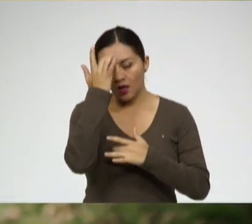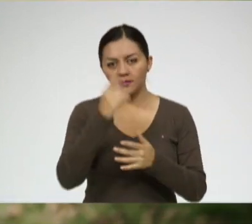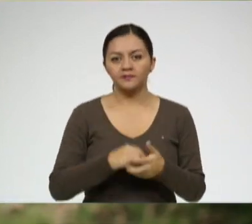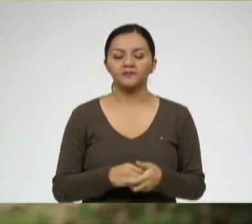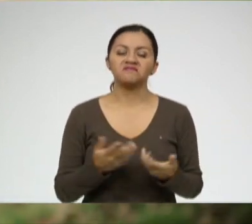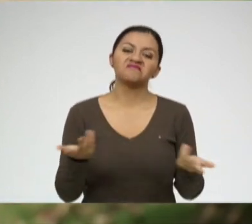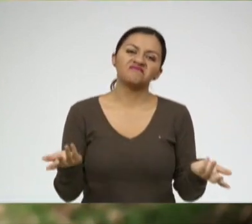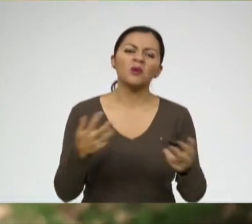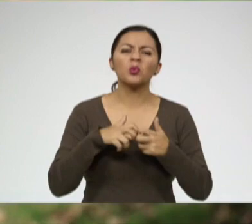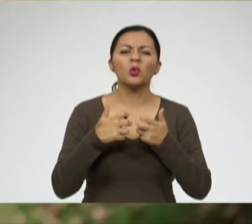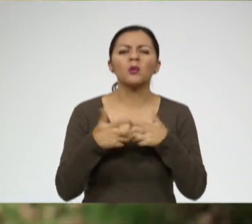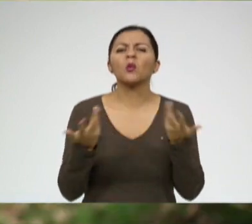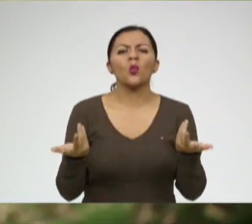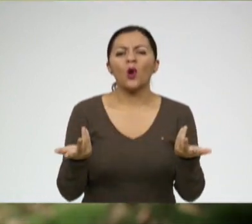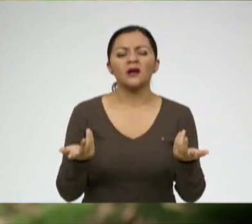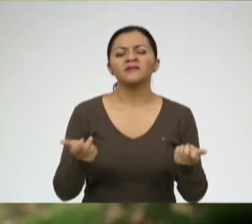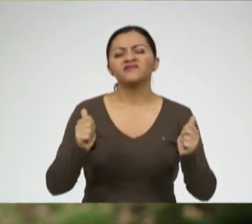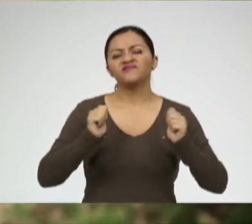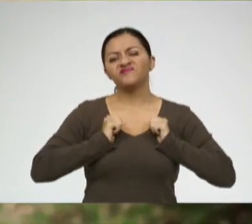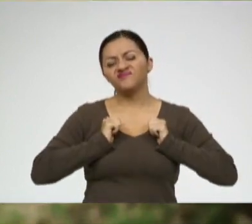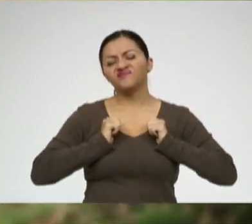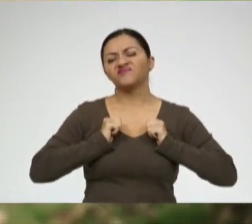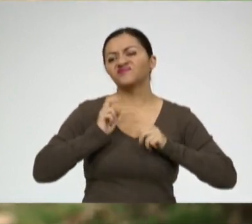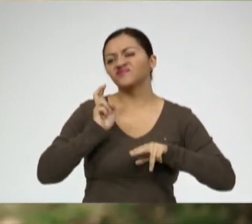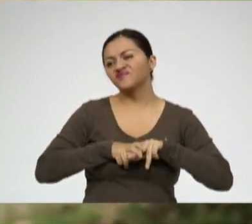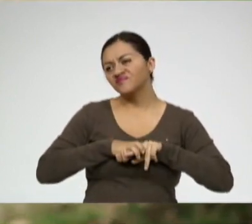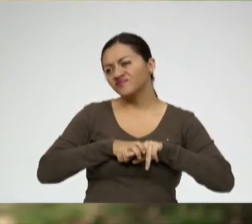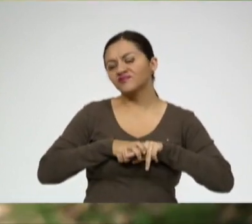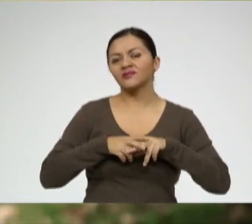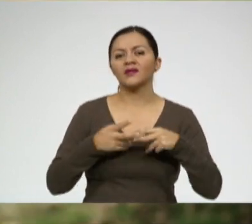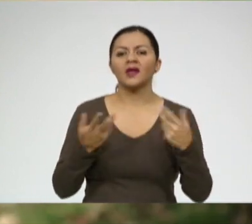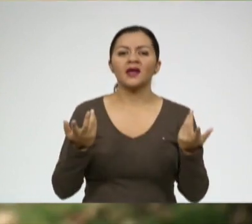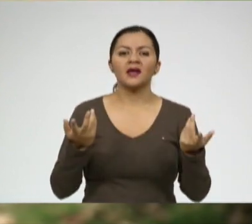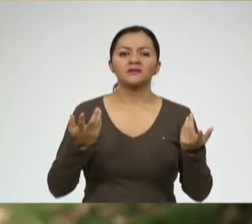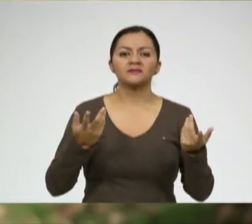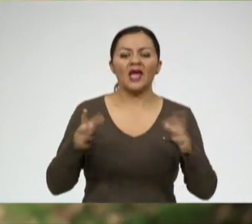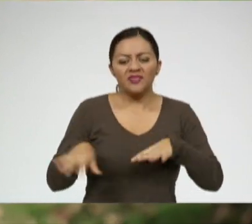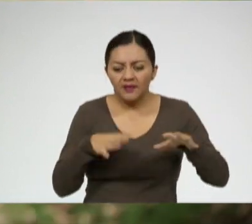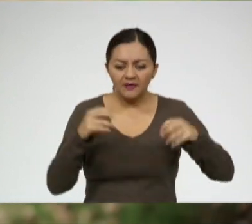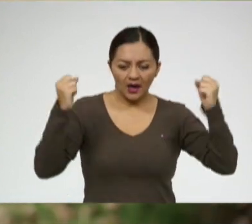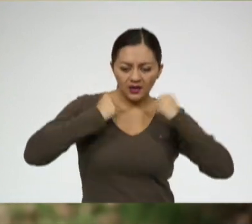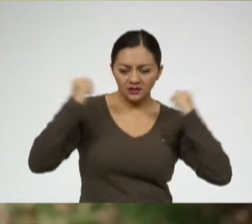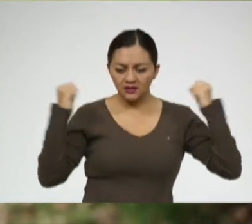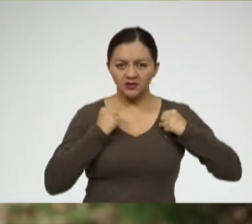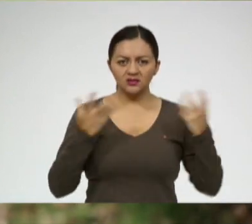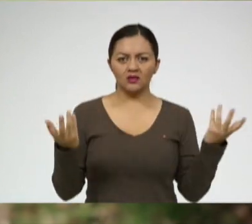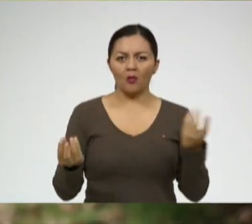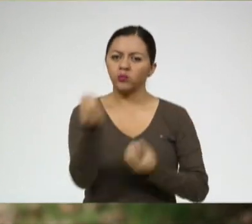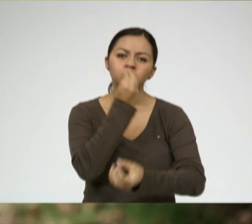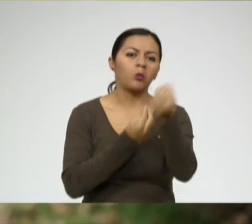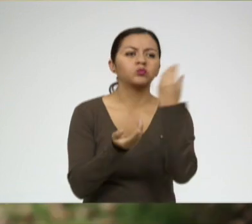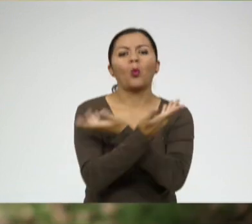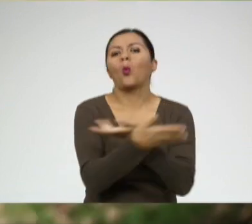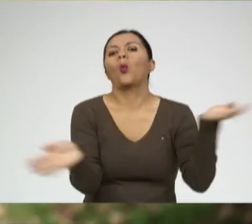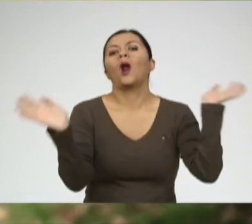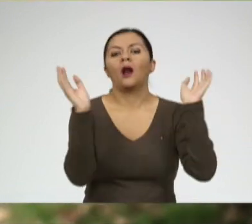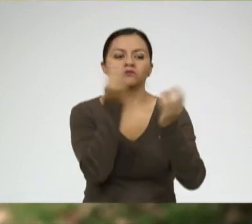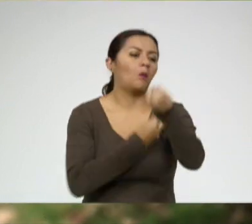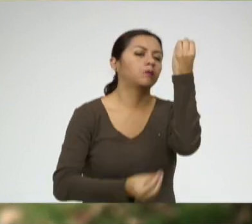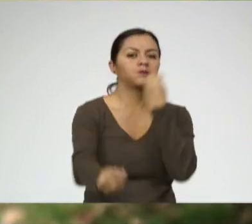sedentarismo, tiene que ver los malos hábitos alimenticios.